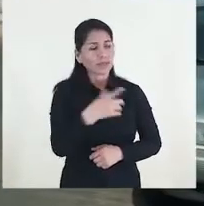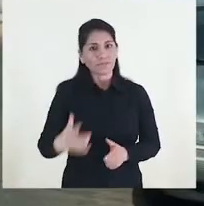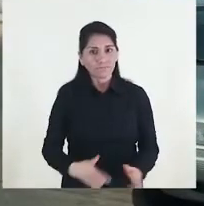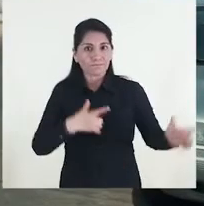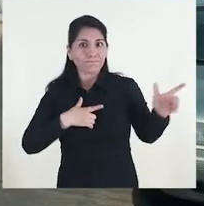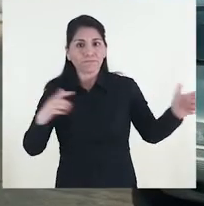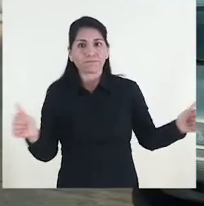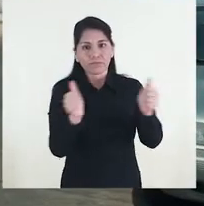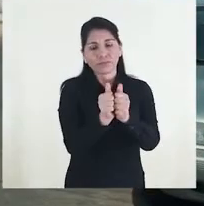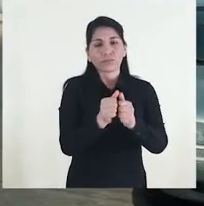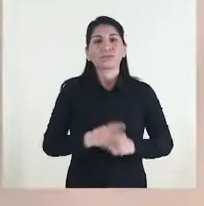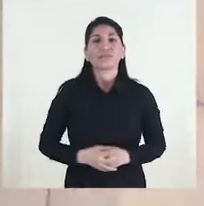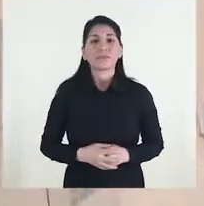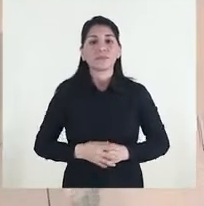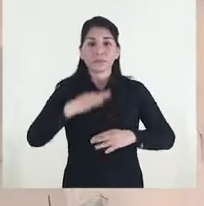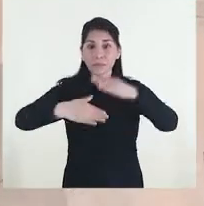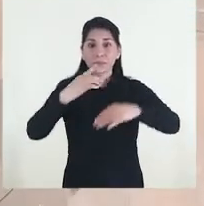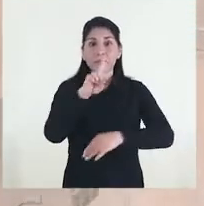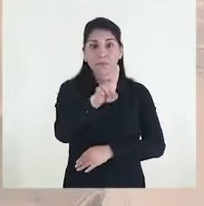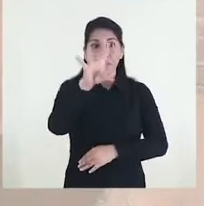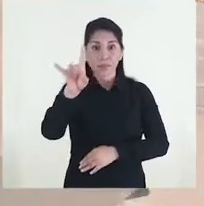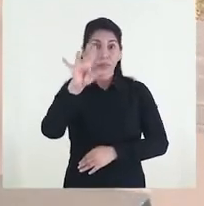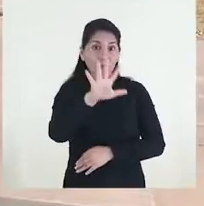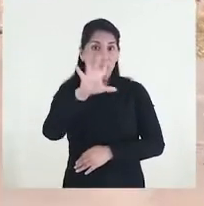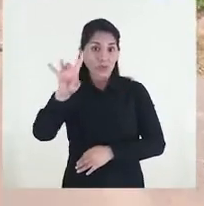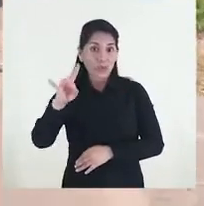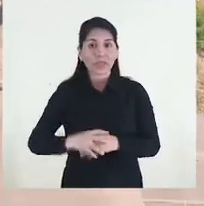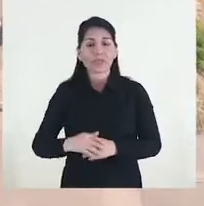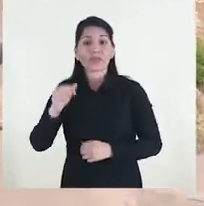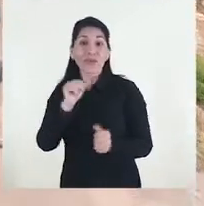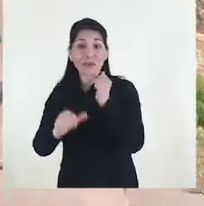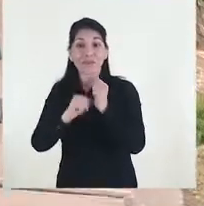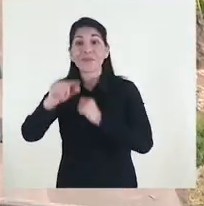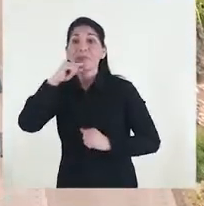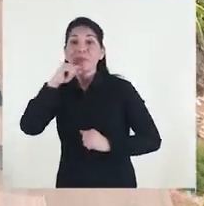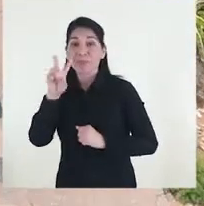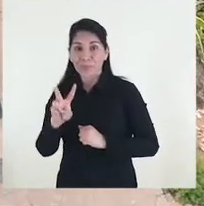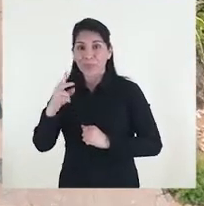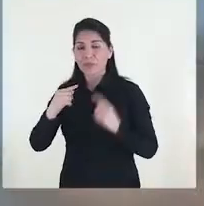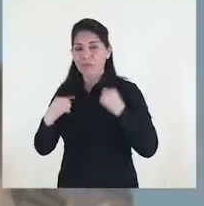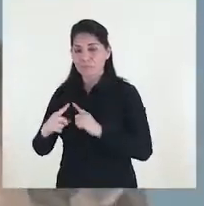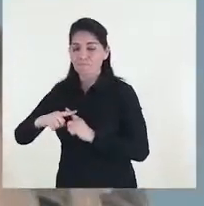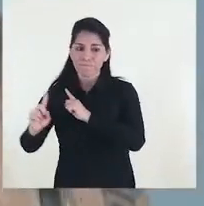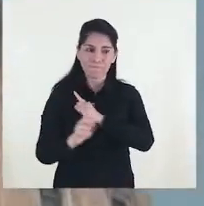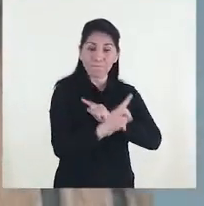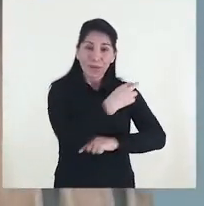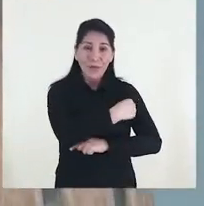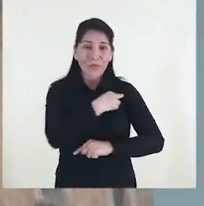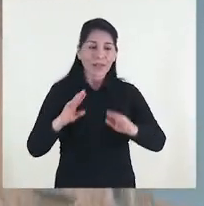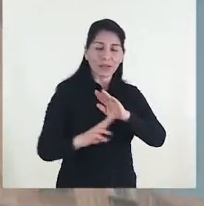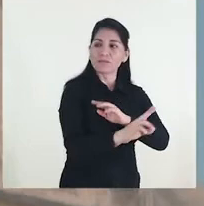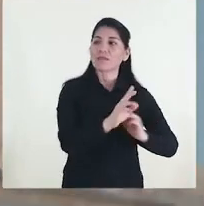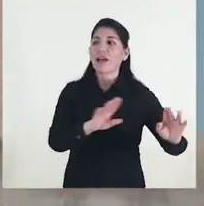directamente del ejército nacional. En 1858 se incorporan las hermanas de la caridad de San Vicente de Paul,